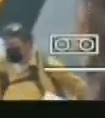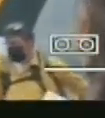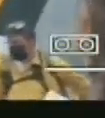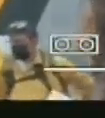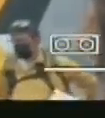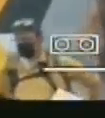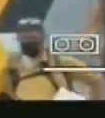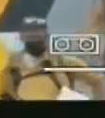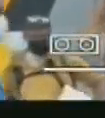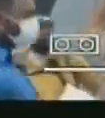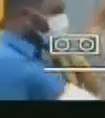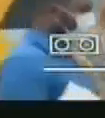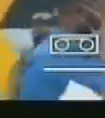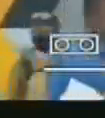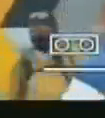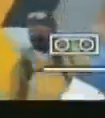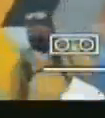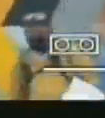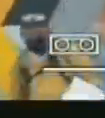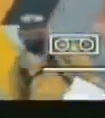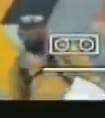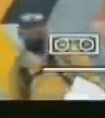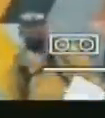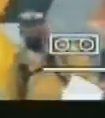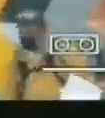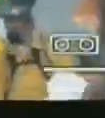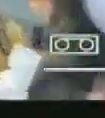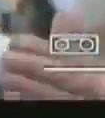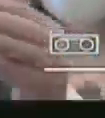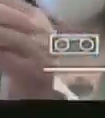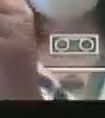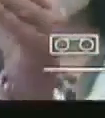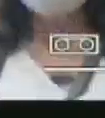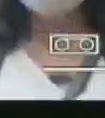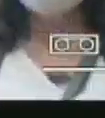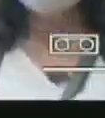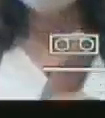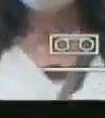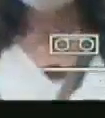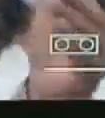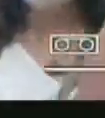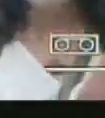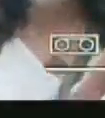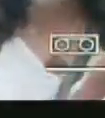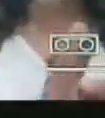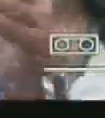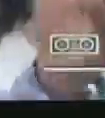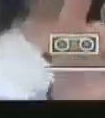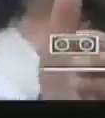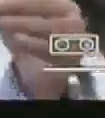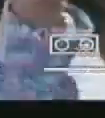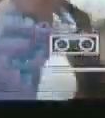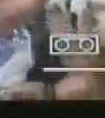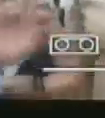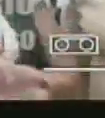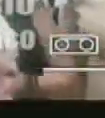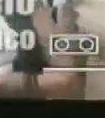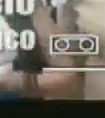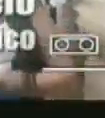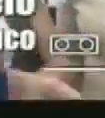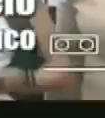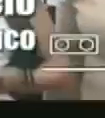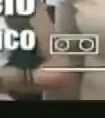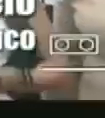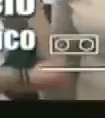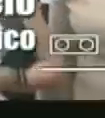tiene esa cualidad de disfrute de todo el mundo disfrute para toda la gente